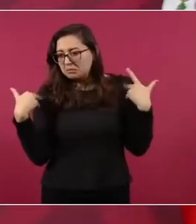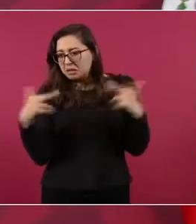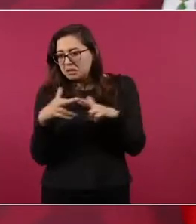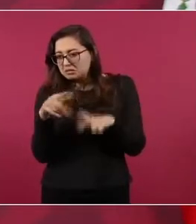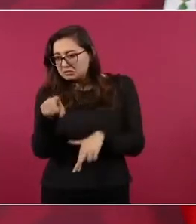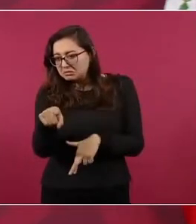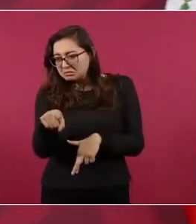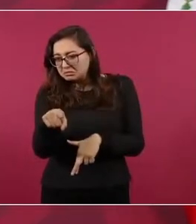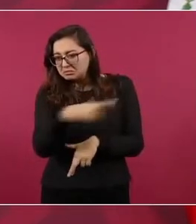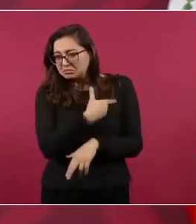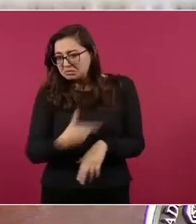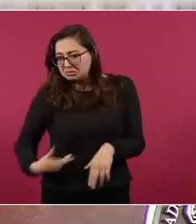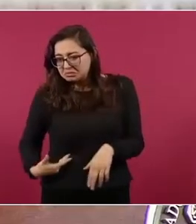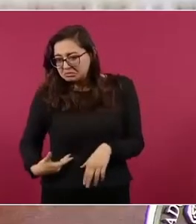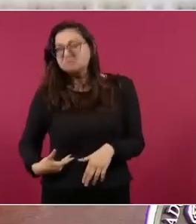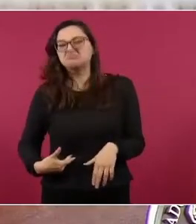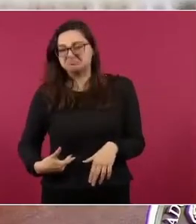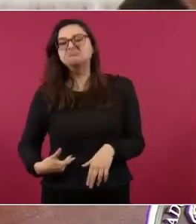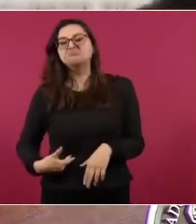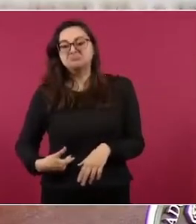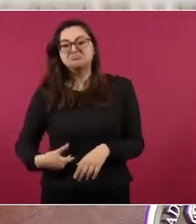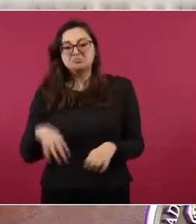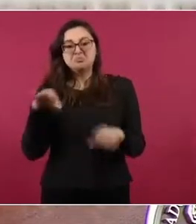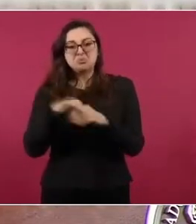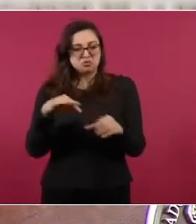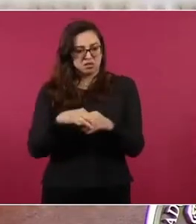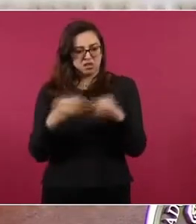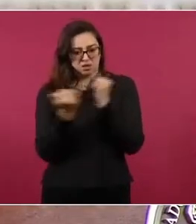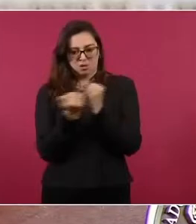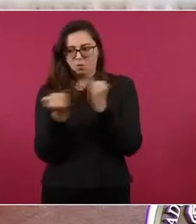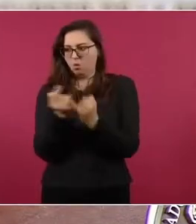por uno nuestro.